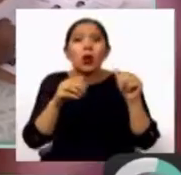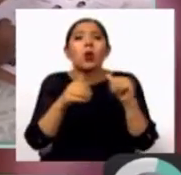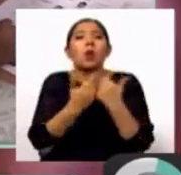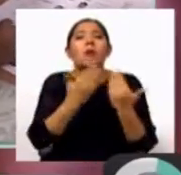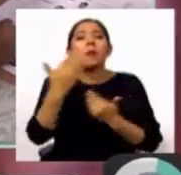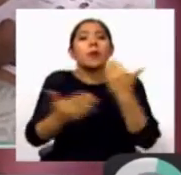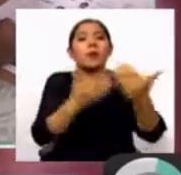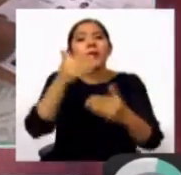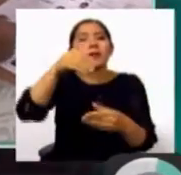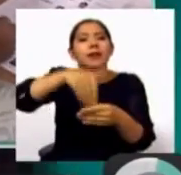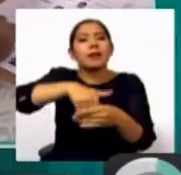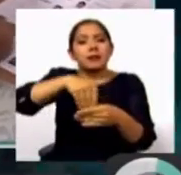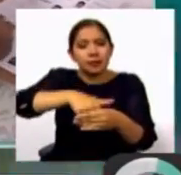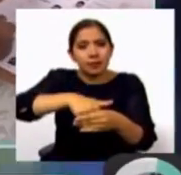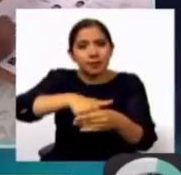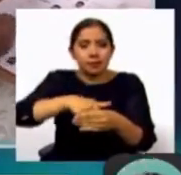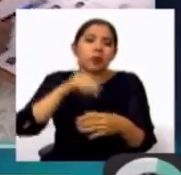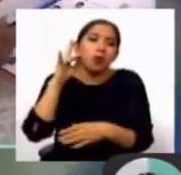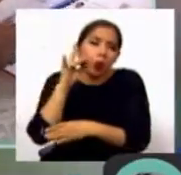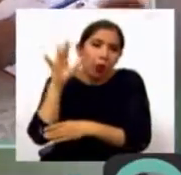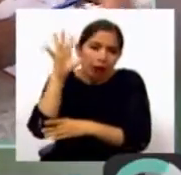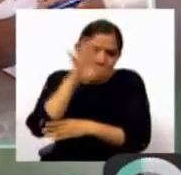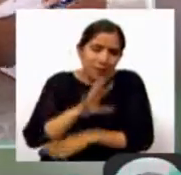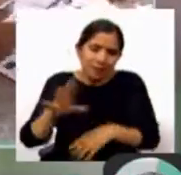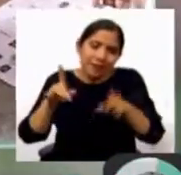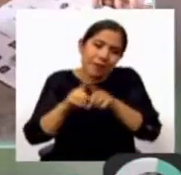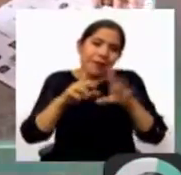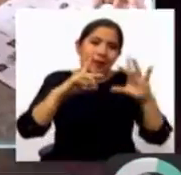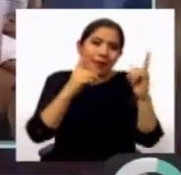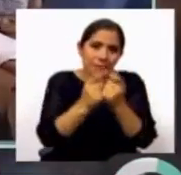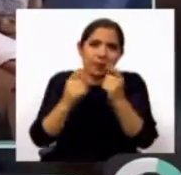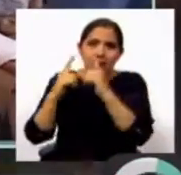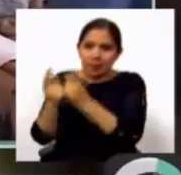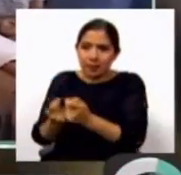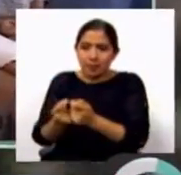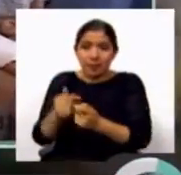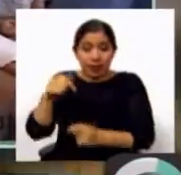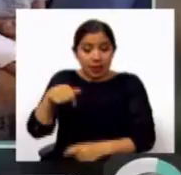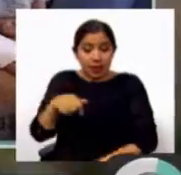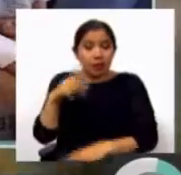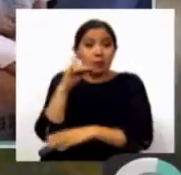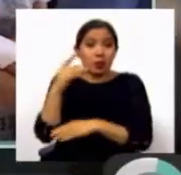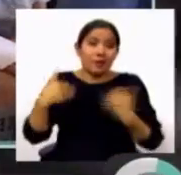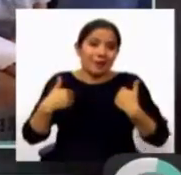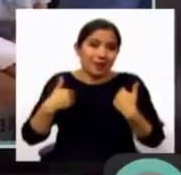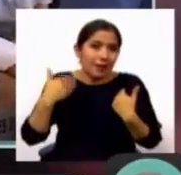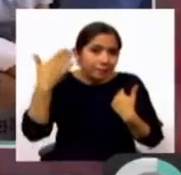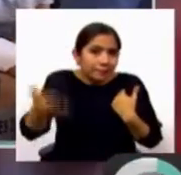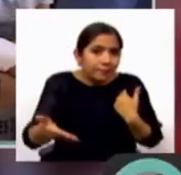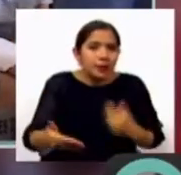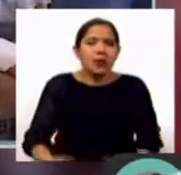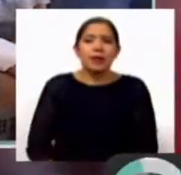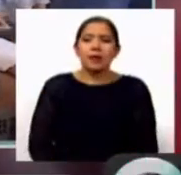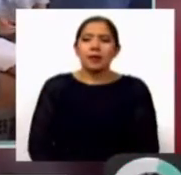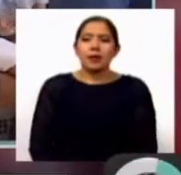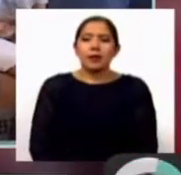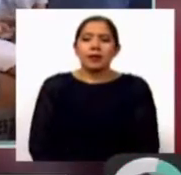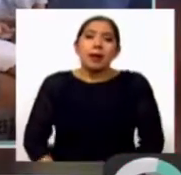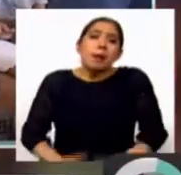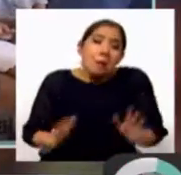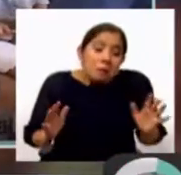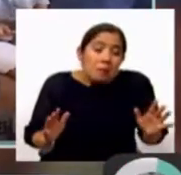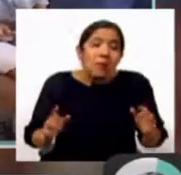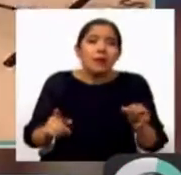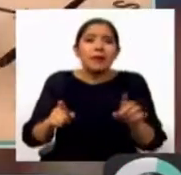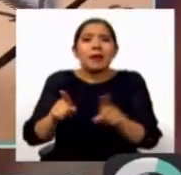nacional y departamental. Es que vamos a vivir en el estado plurinacional de Bolivia, pero más allá